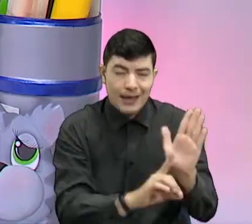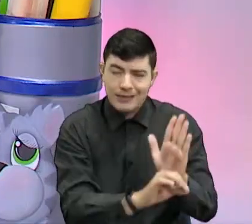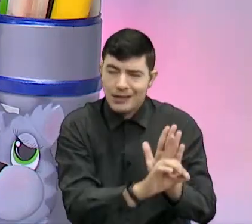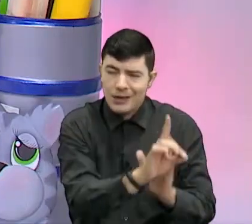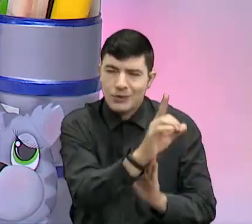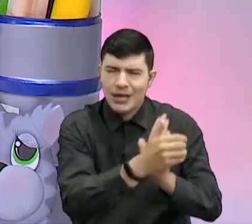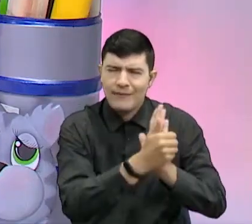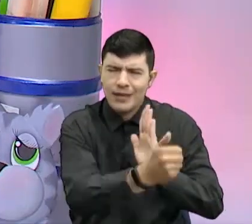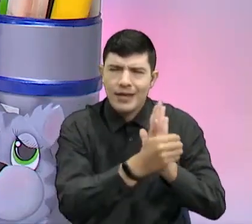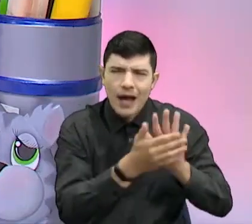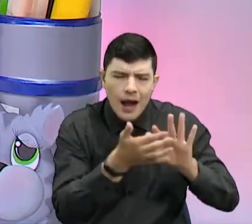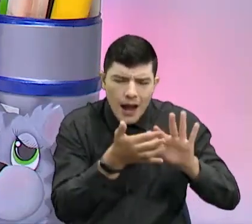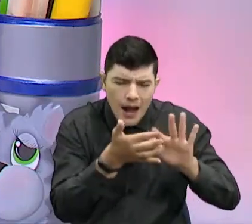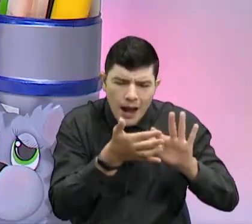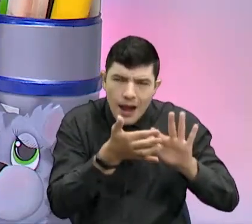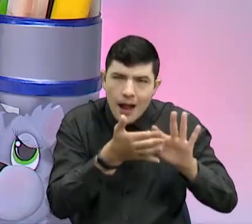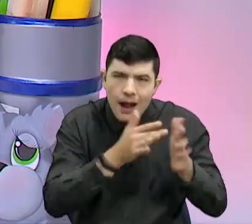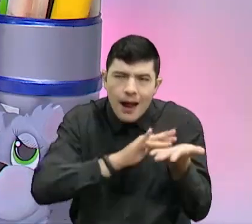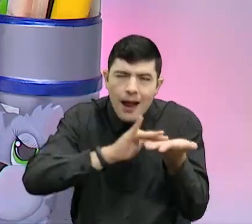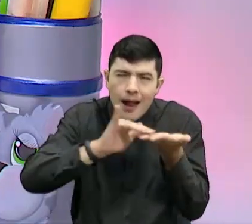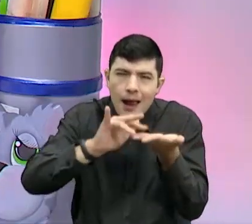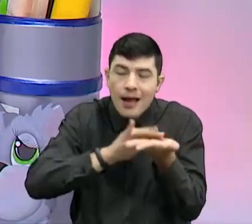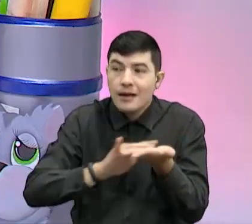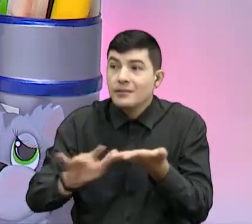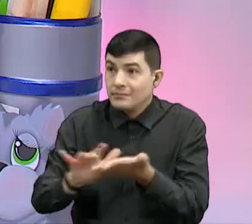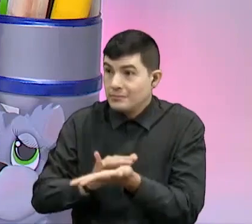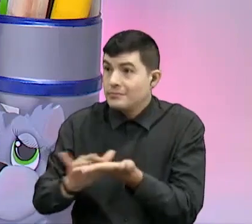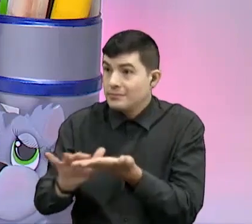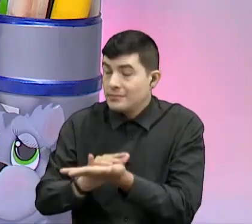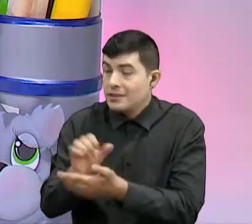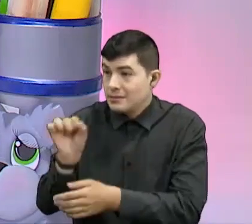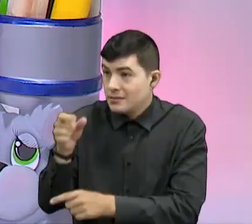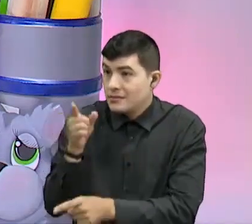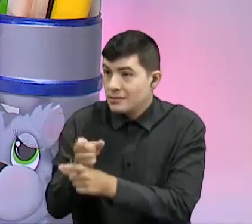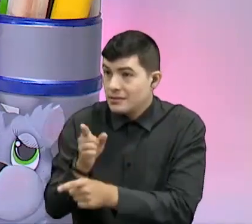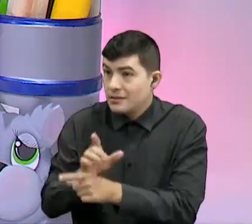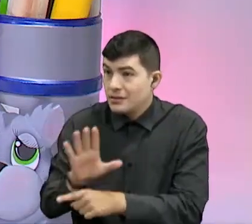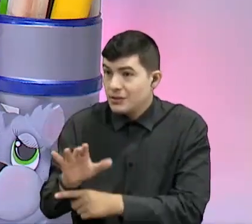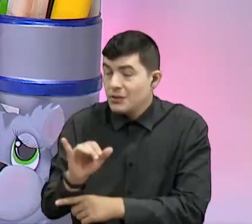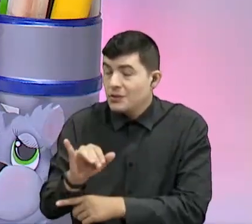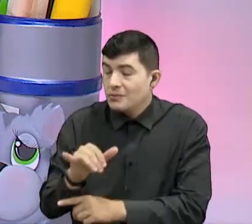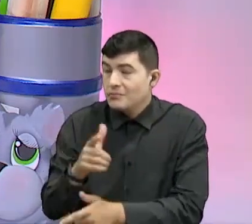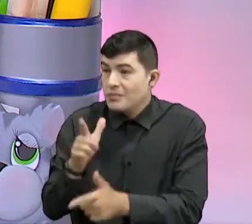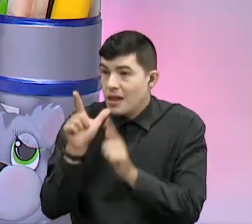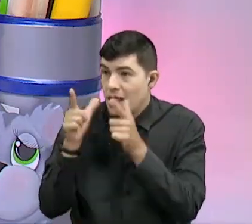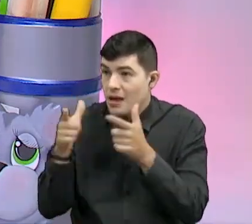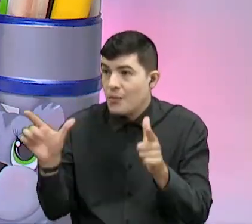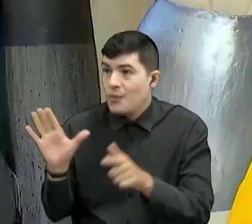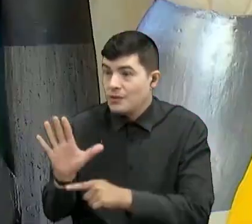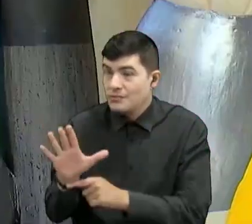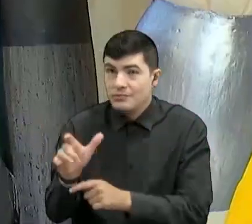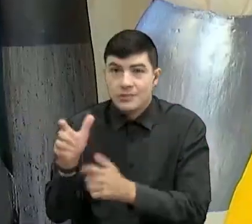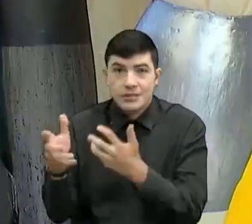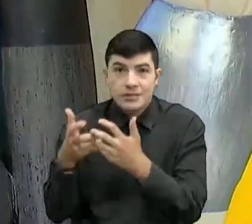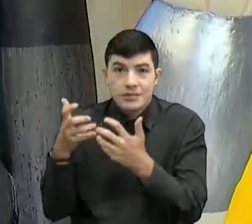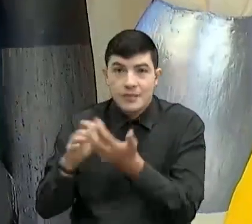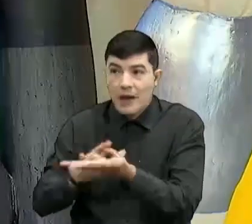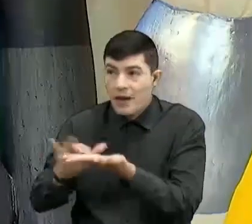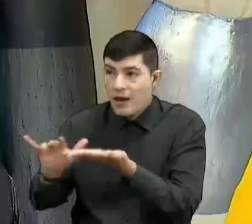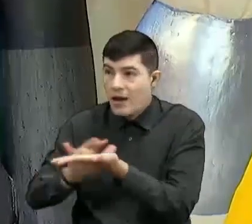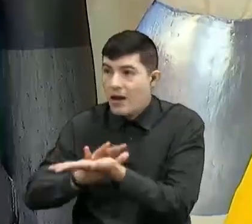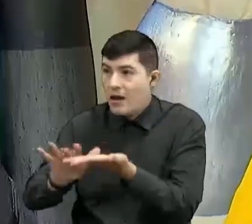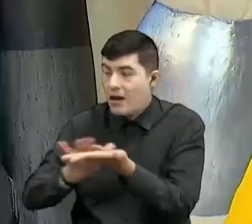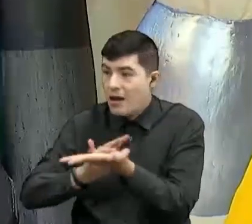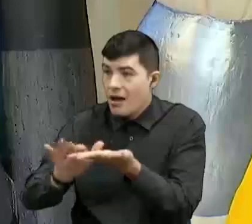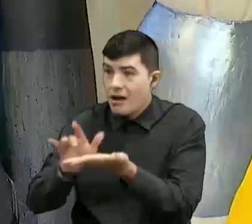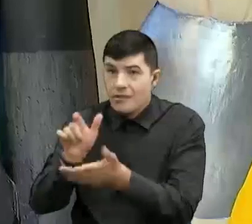De hecho, hay un lenguaje que se llama sistema braille, donde ellos tocan y cada letra tiene como